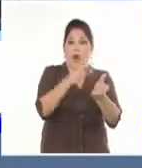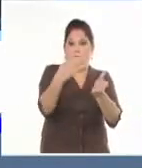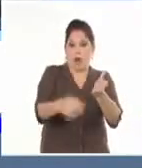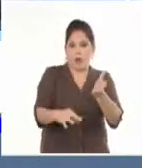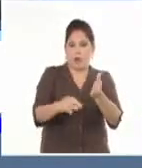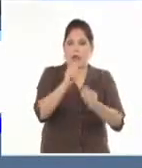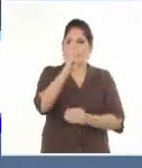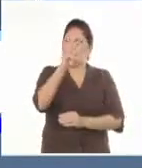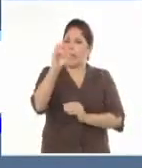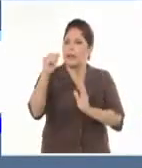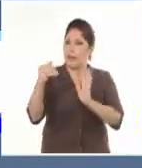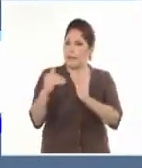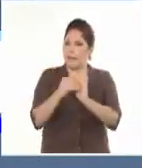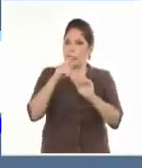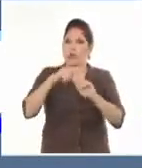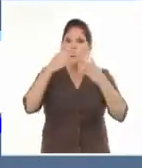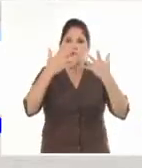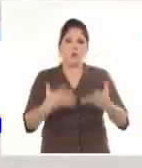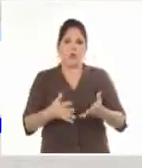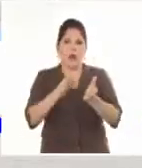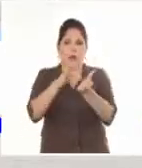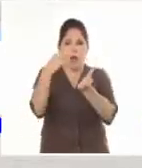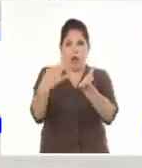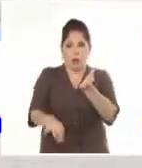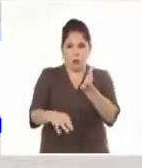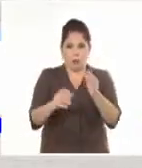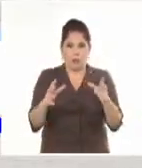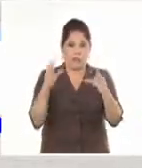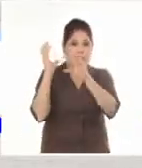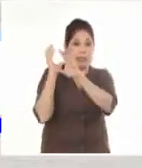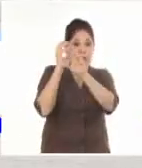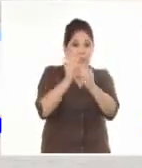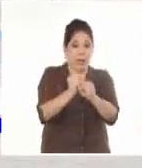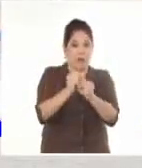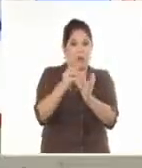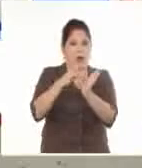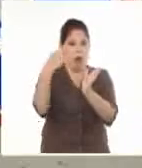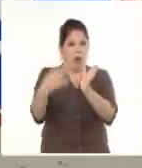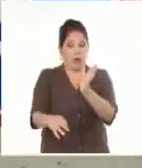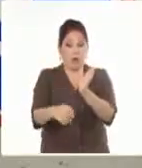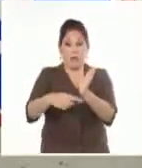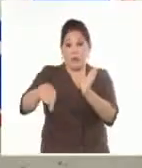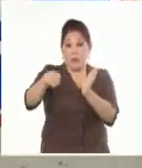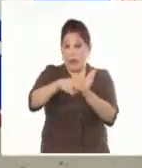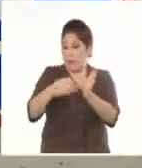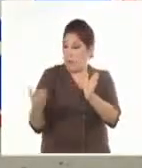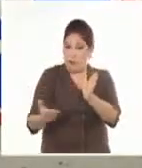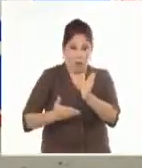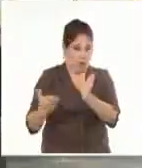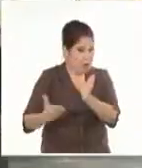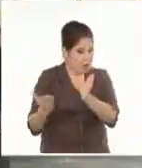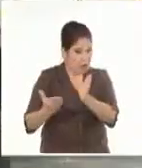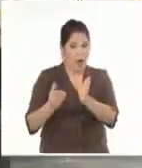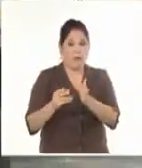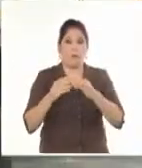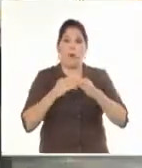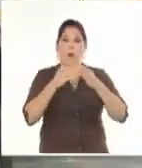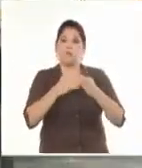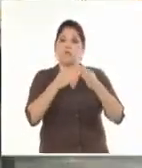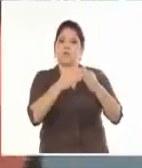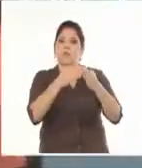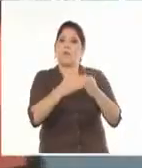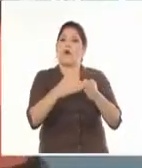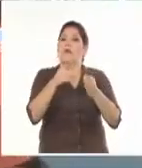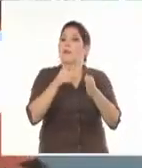30.000 toneladas de arroz. Directivos señalan que la logística asegura que el producto llegue a la